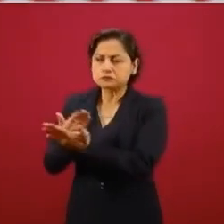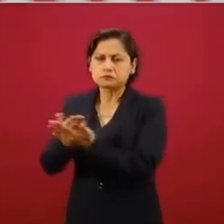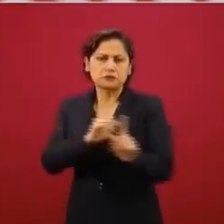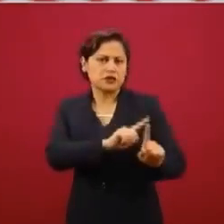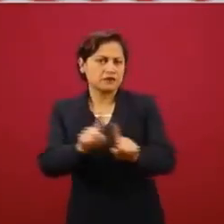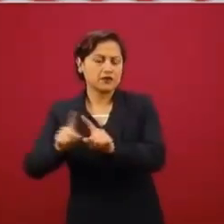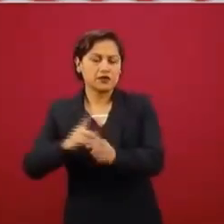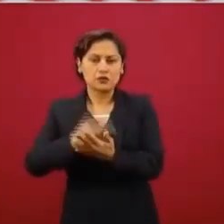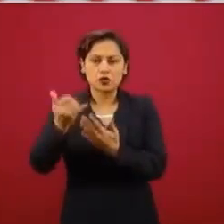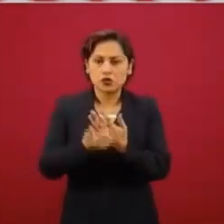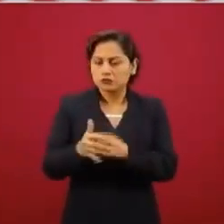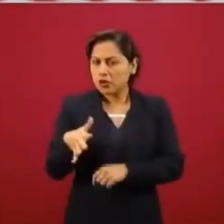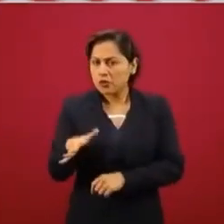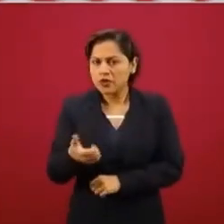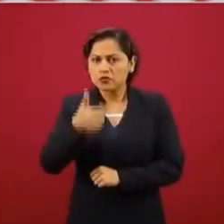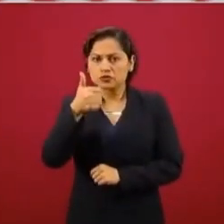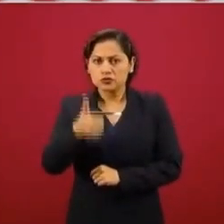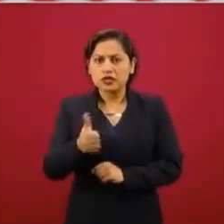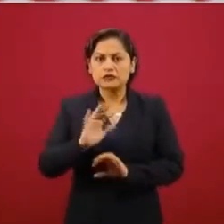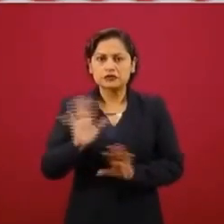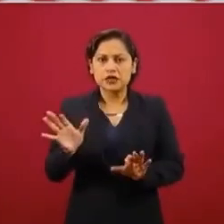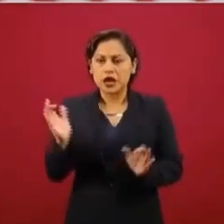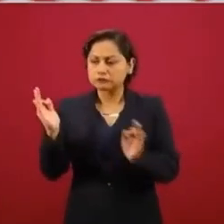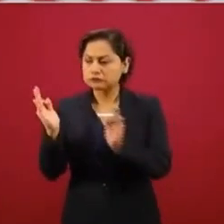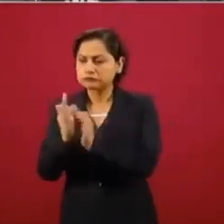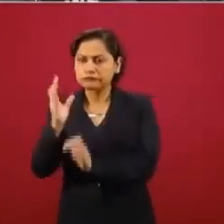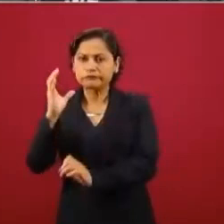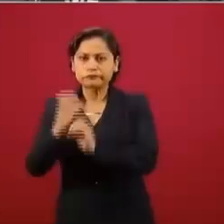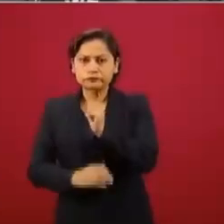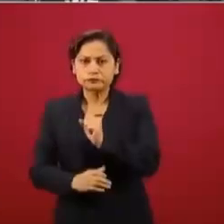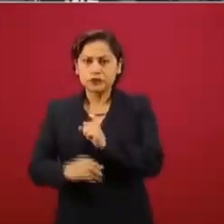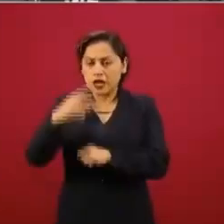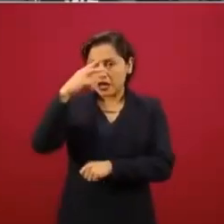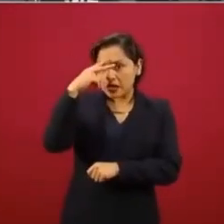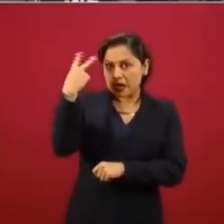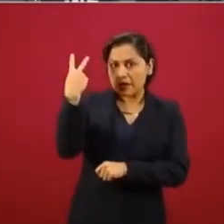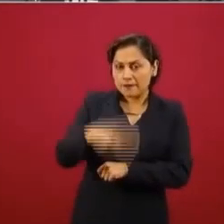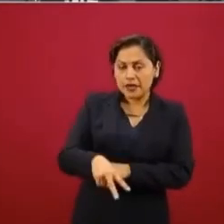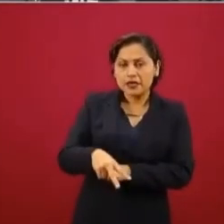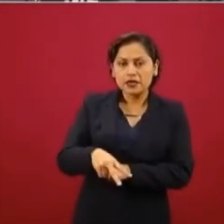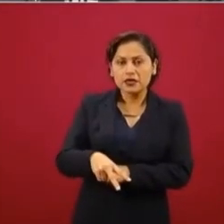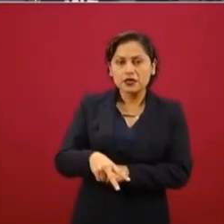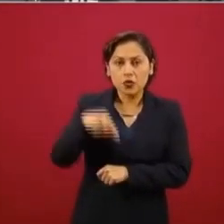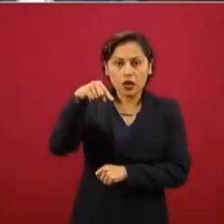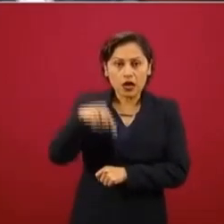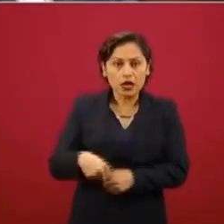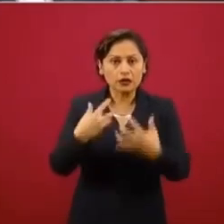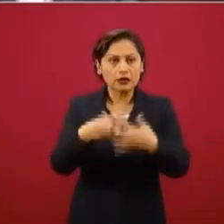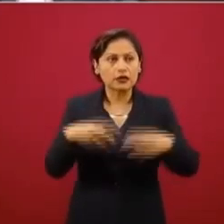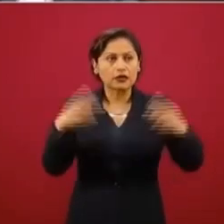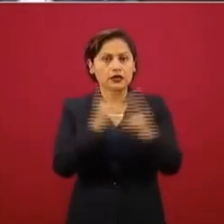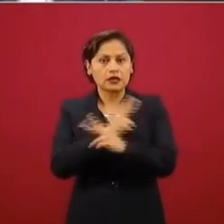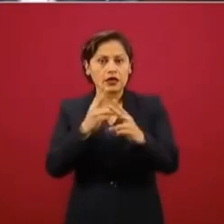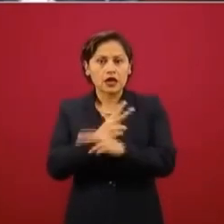ya en fase de conclusión y México ya no va a necesitar ventiladores muy pronto. Es un gran mérito de la comunidad